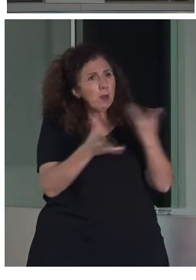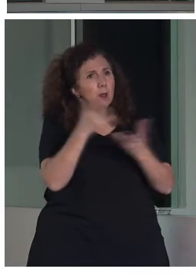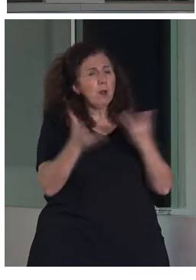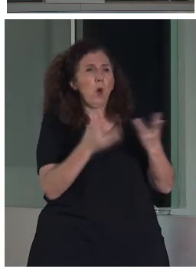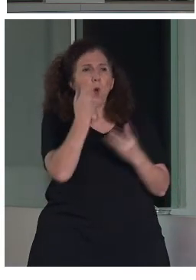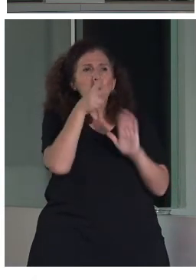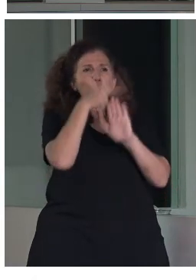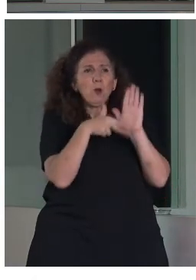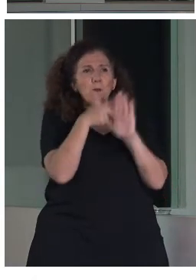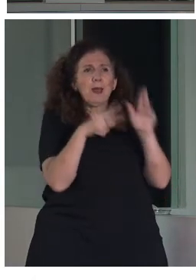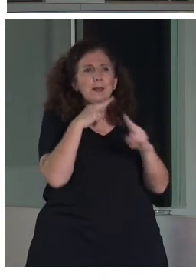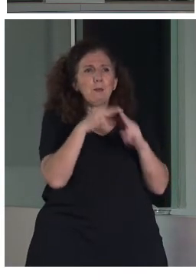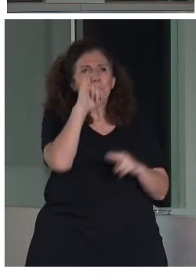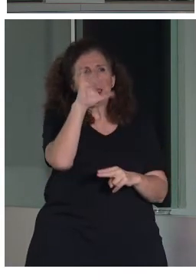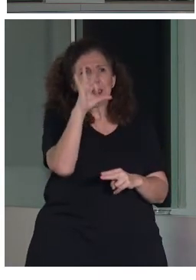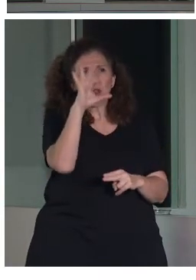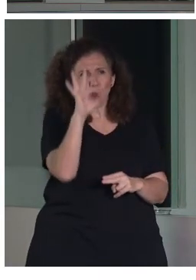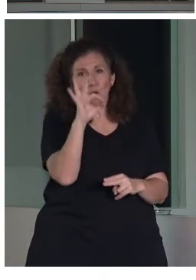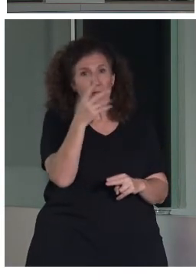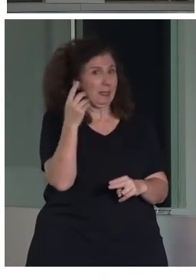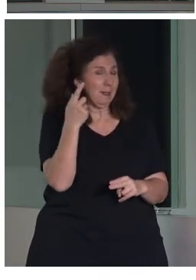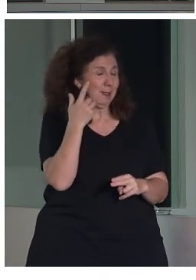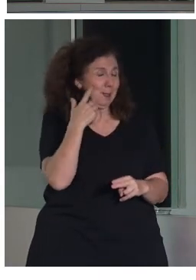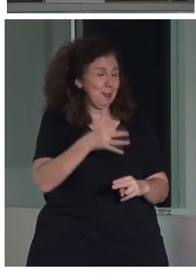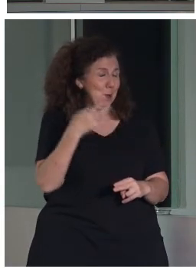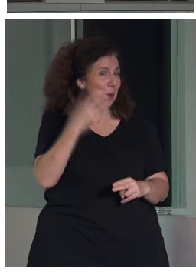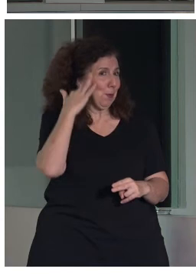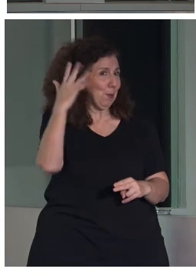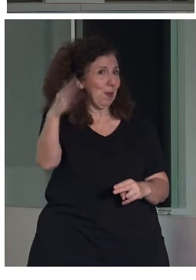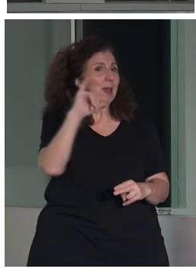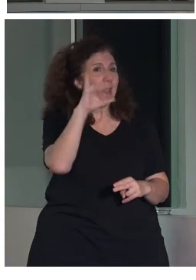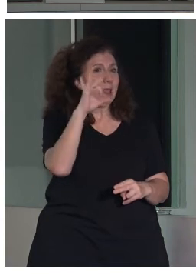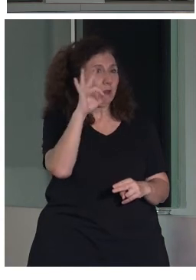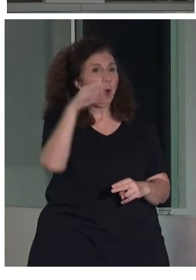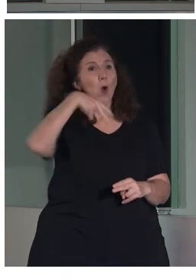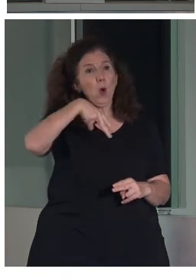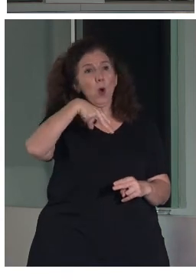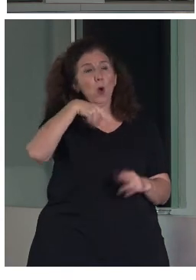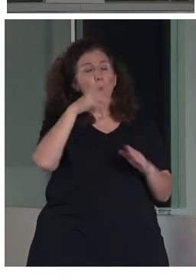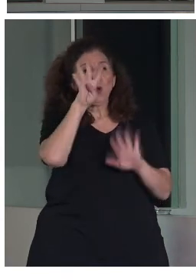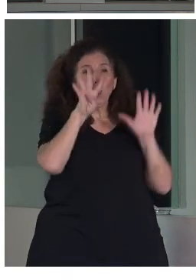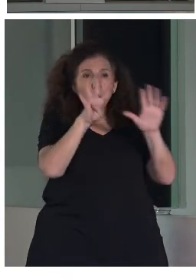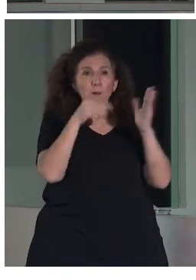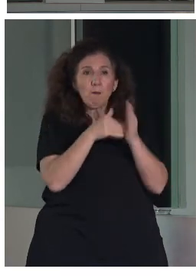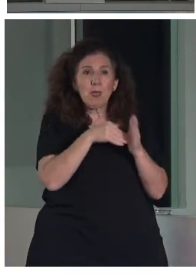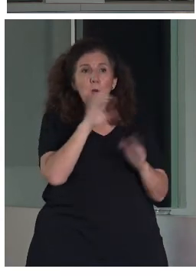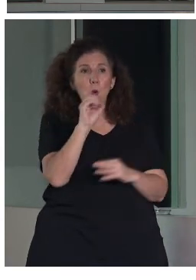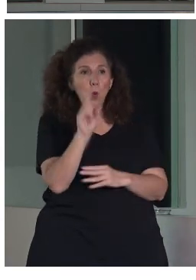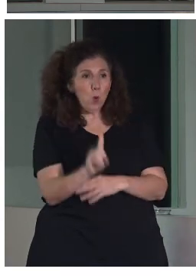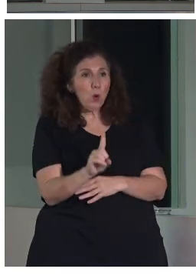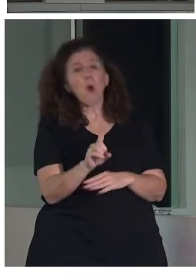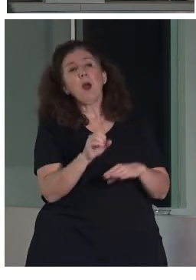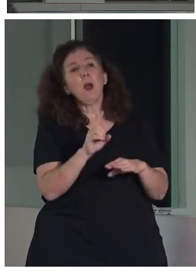a escala internacional. Lo de ISO seguramente os sonará por la ISO 9001 de calidad. Bueno, ISO es la institución